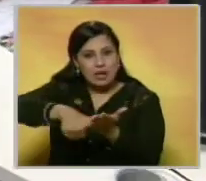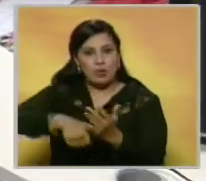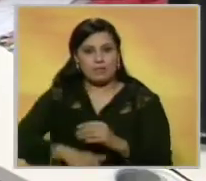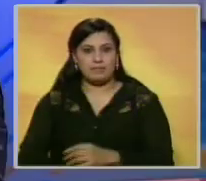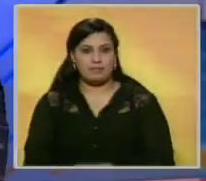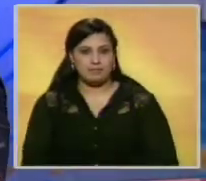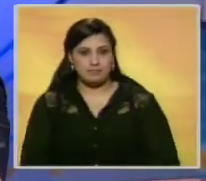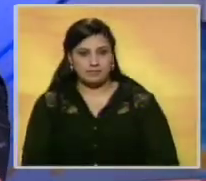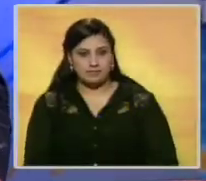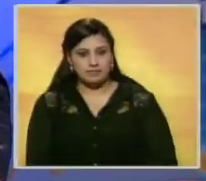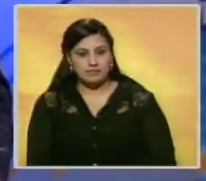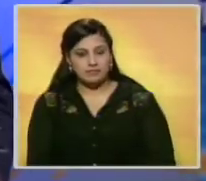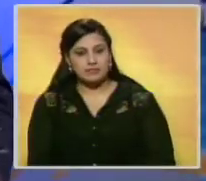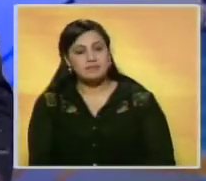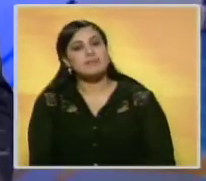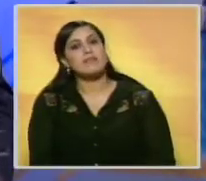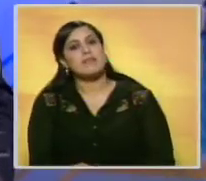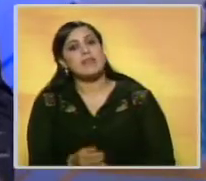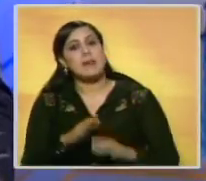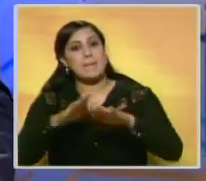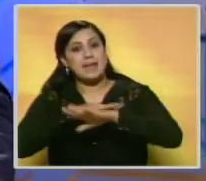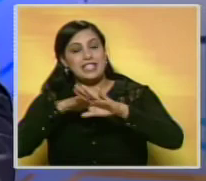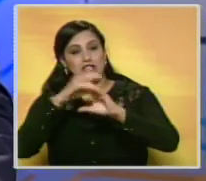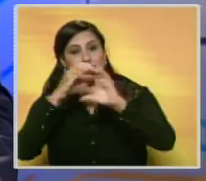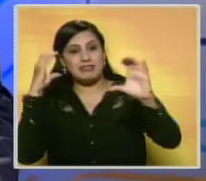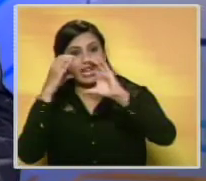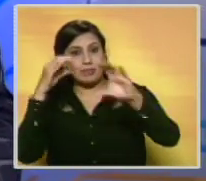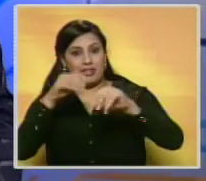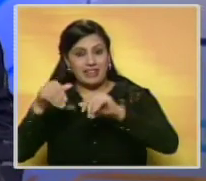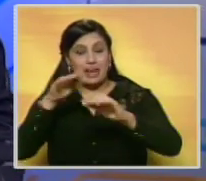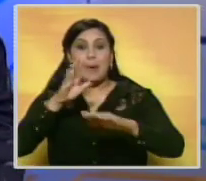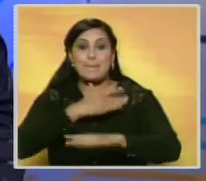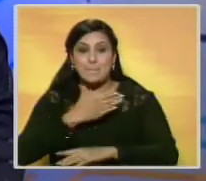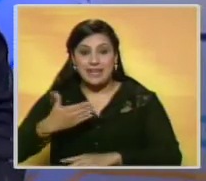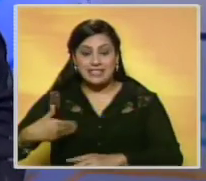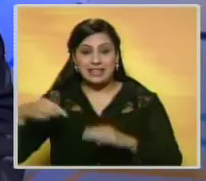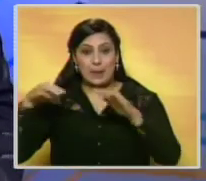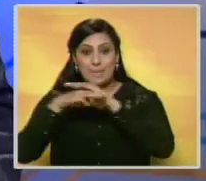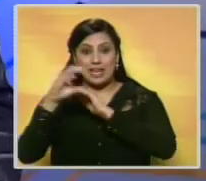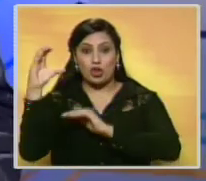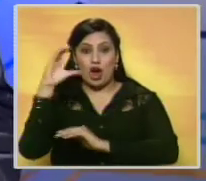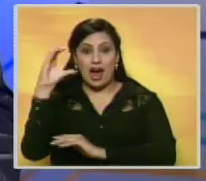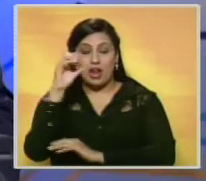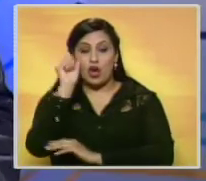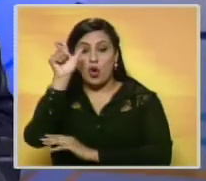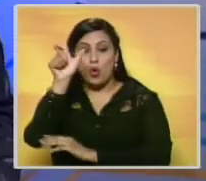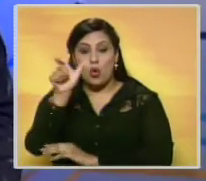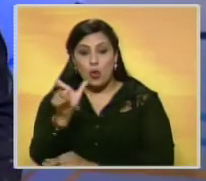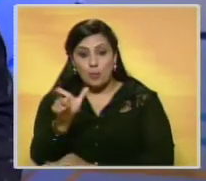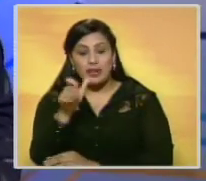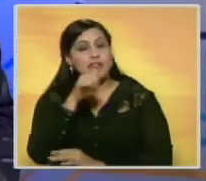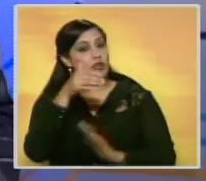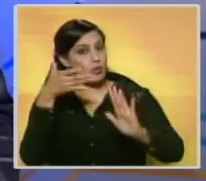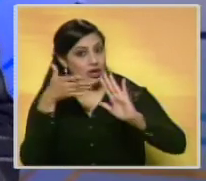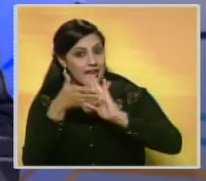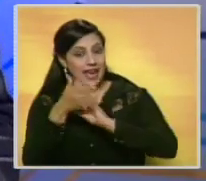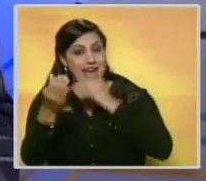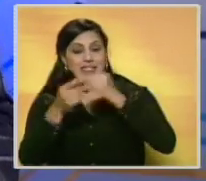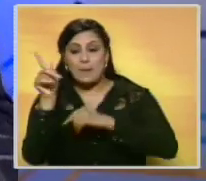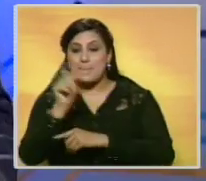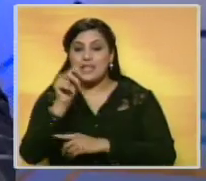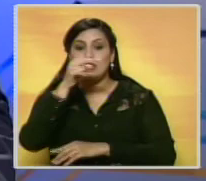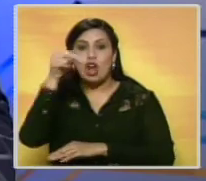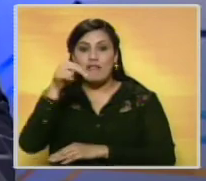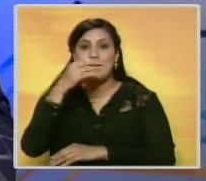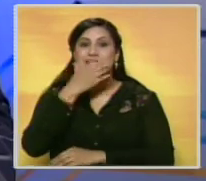documento. El ministro de Transporte Terrestre y presidente del Metro de Caracas, Ayman Eltroudi, informó que durante los meses